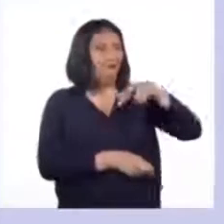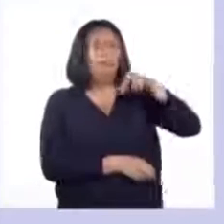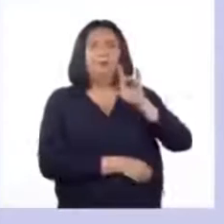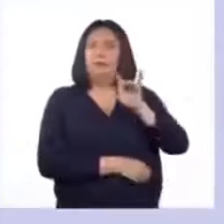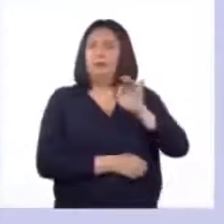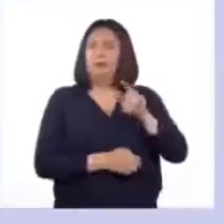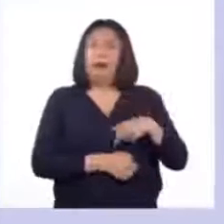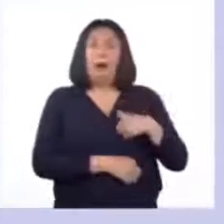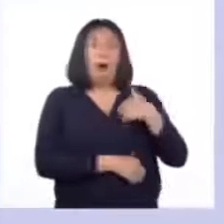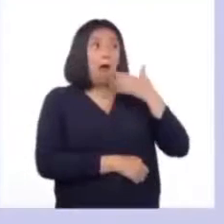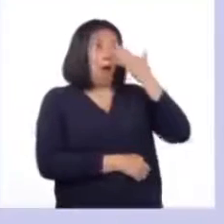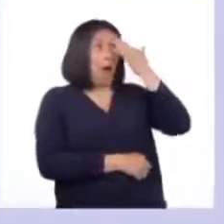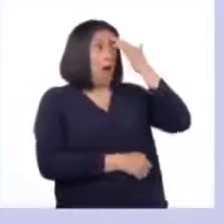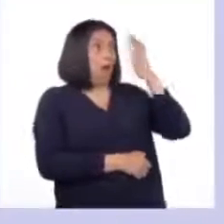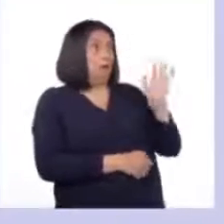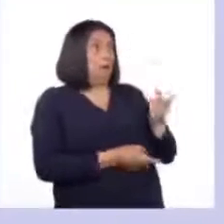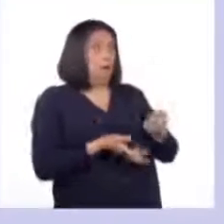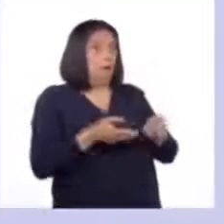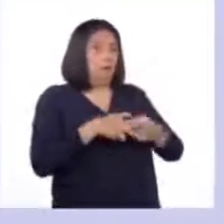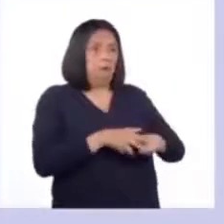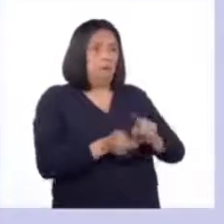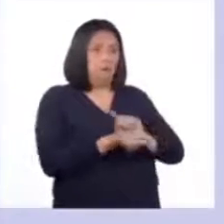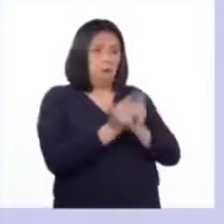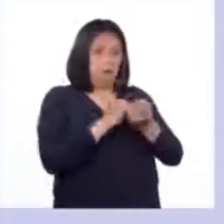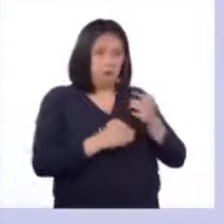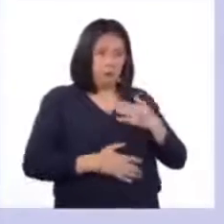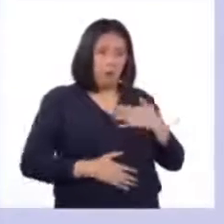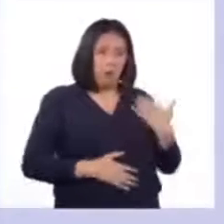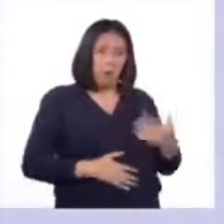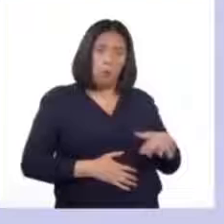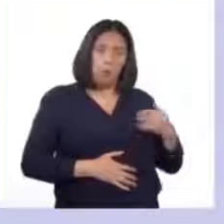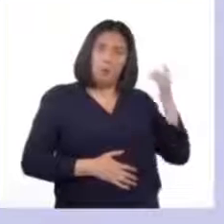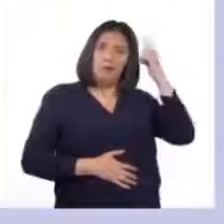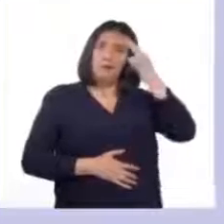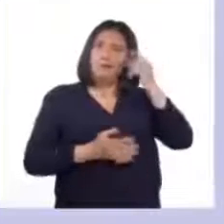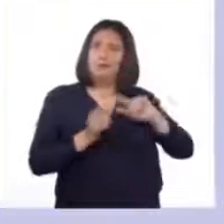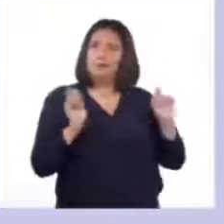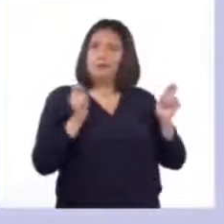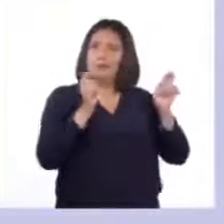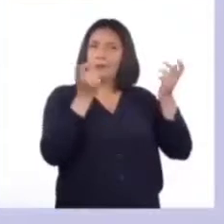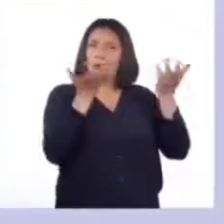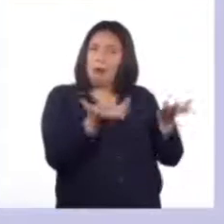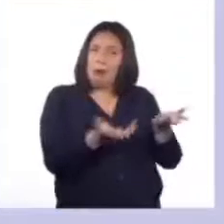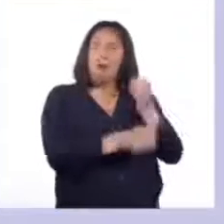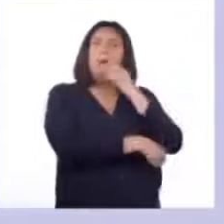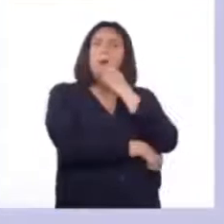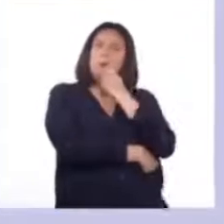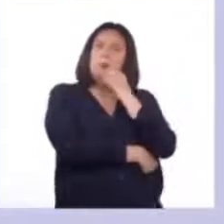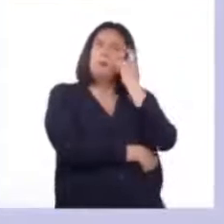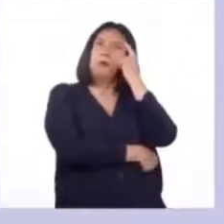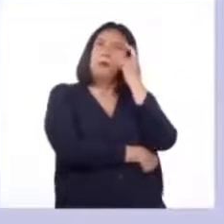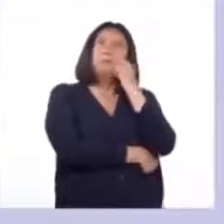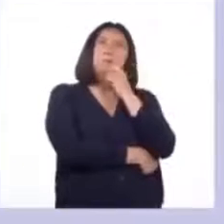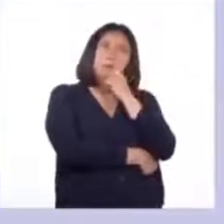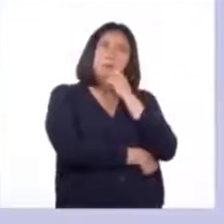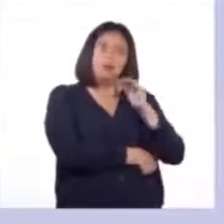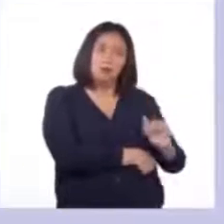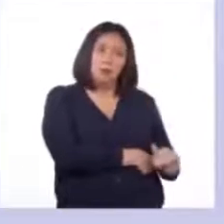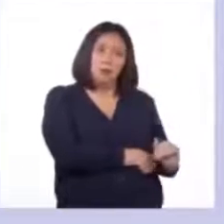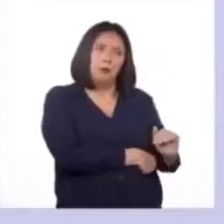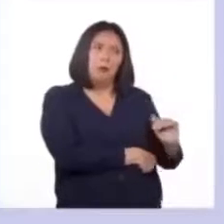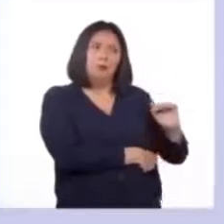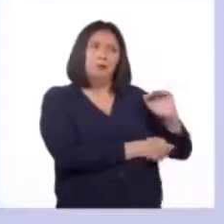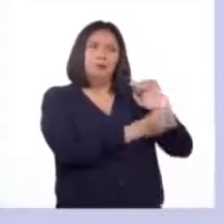No sabía que al empezar la pubertad podría significar un motivo para festejar. Pero ahora que lo pienso, crecer y desarrollarse para